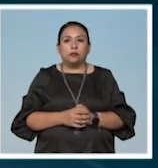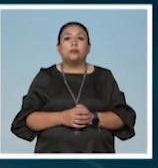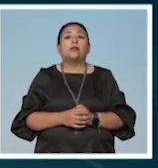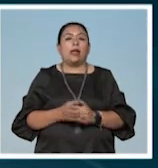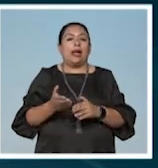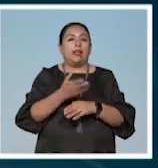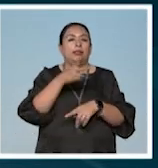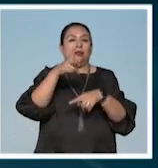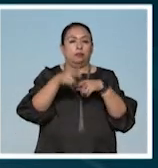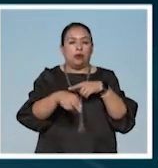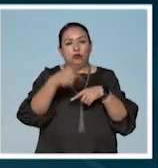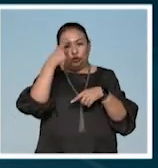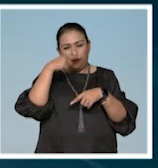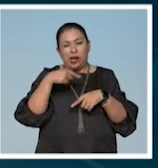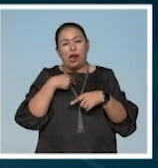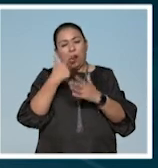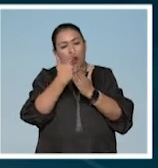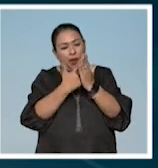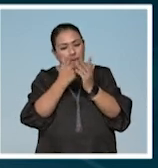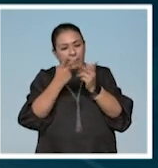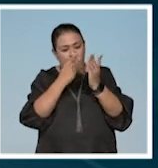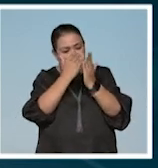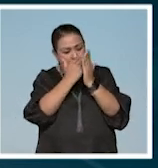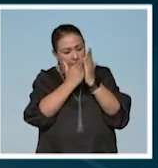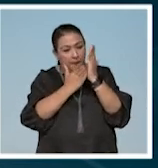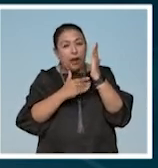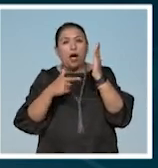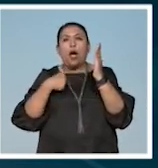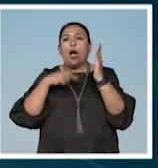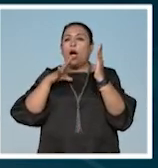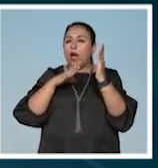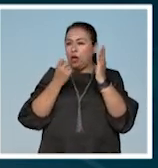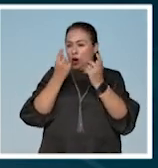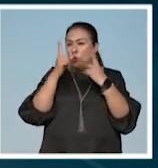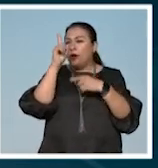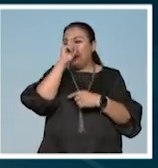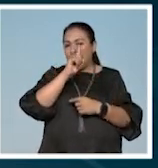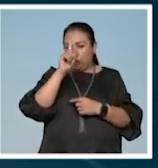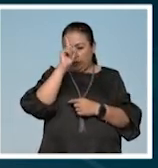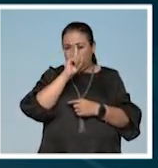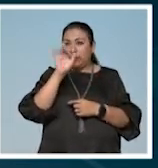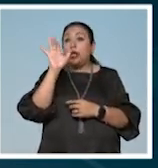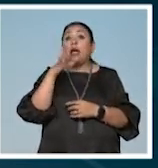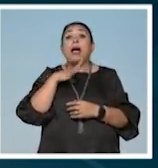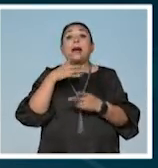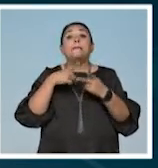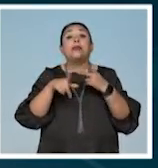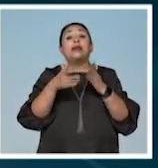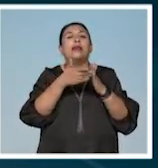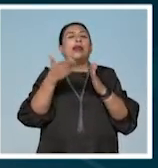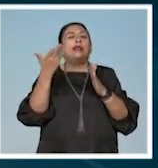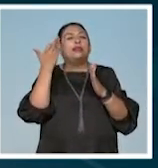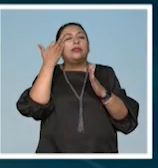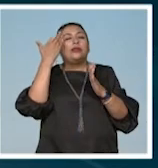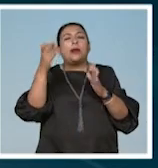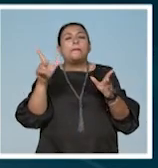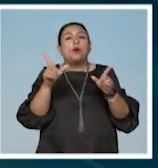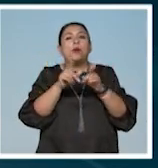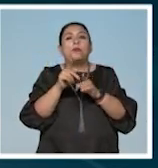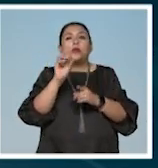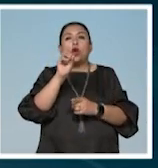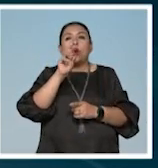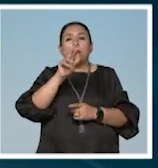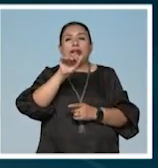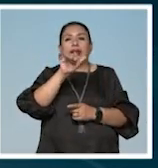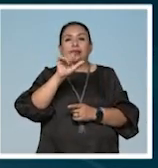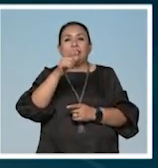Antes de la pausa para que vayan alistando su agenda les tenemos algunas recomendaciones ya comenzó la breve temporada de la ópera Asis